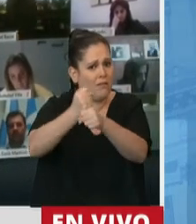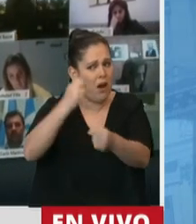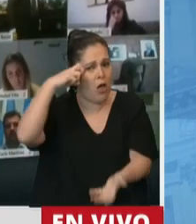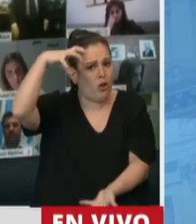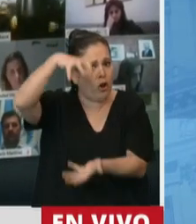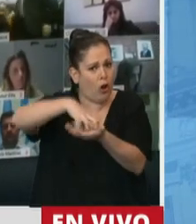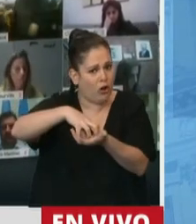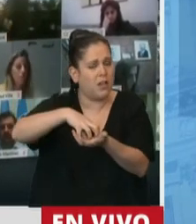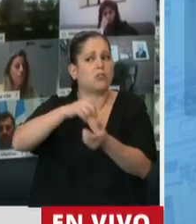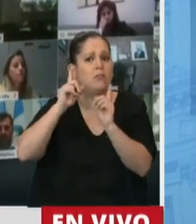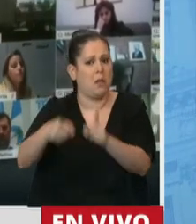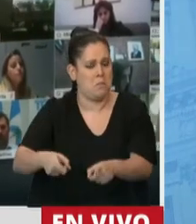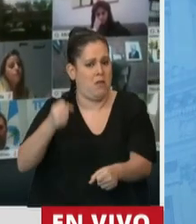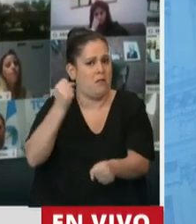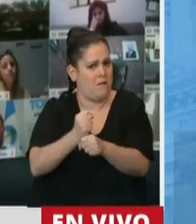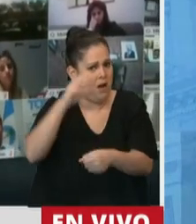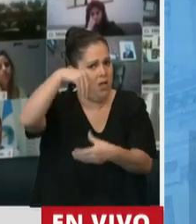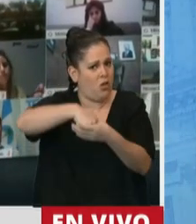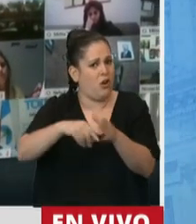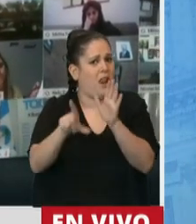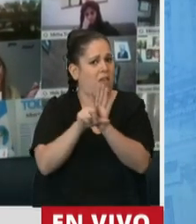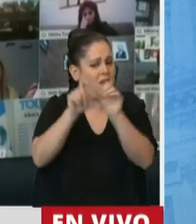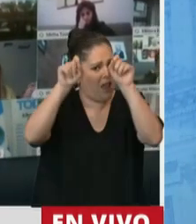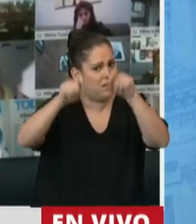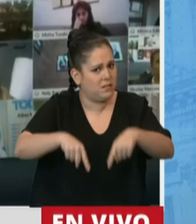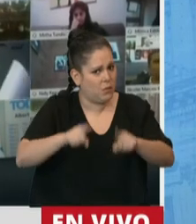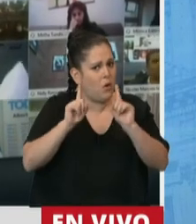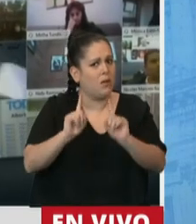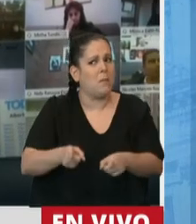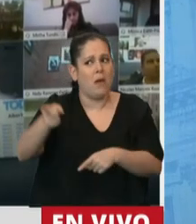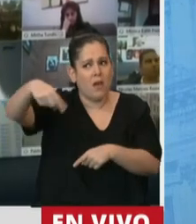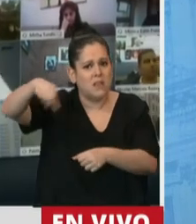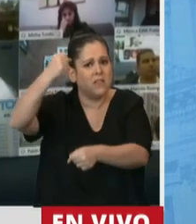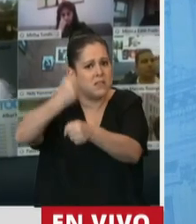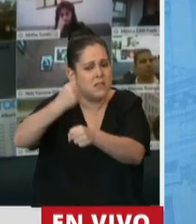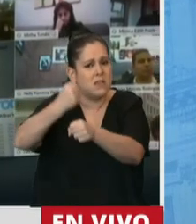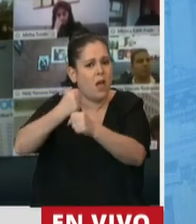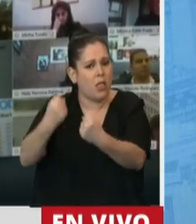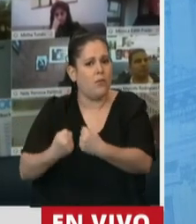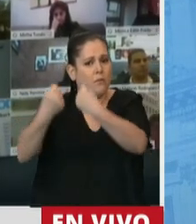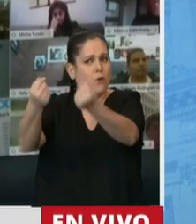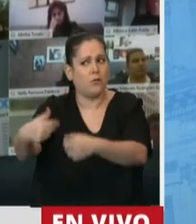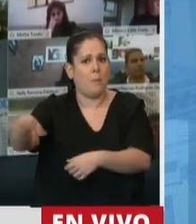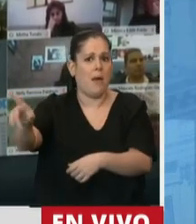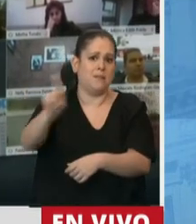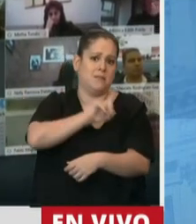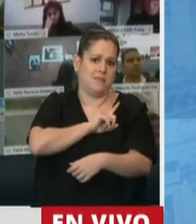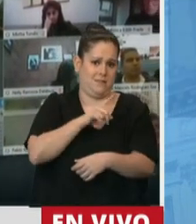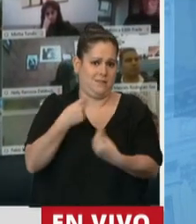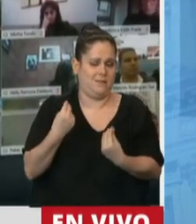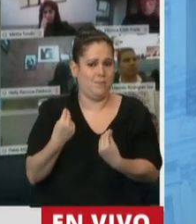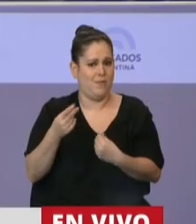son el personal legislativo que siempre está esforzándose más de lo que